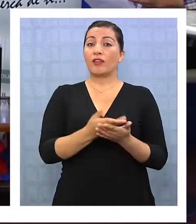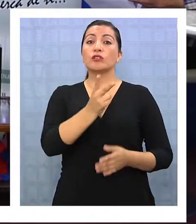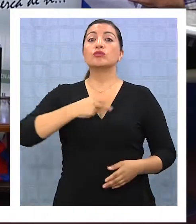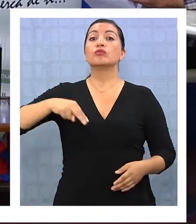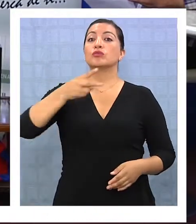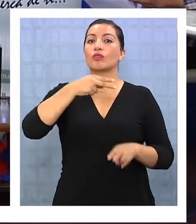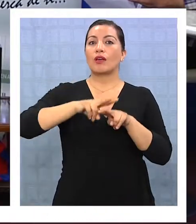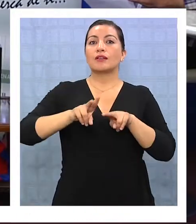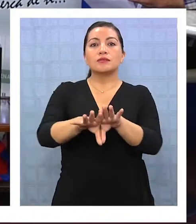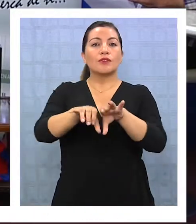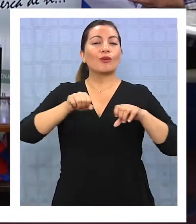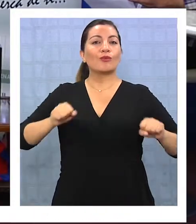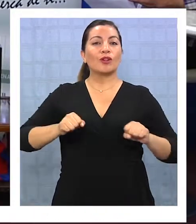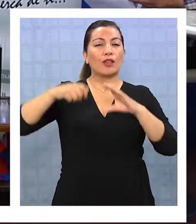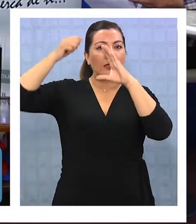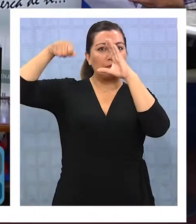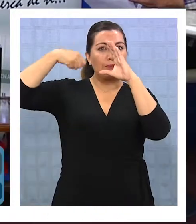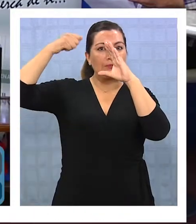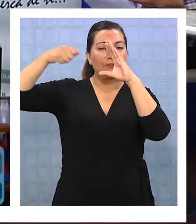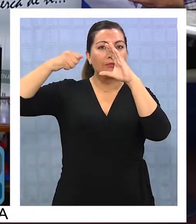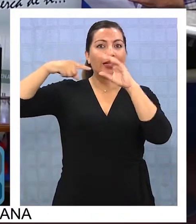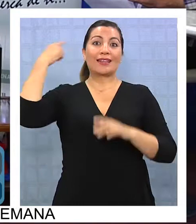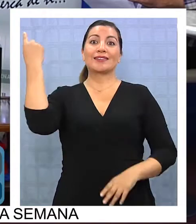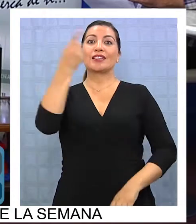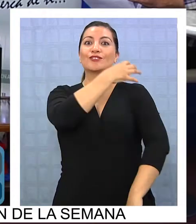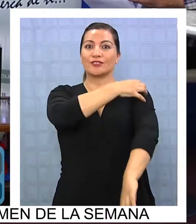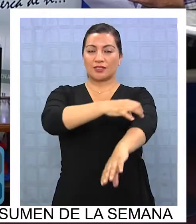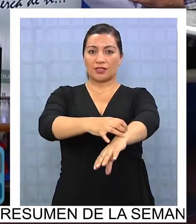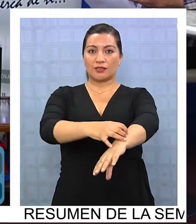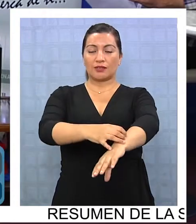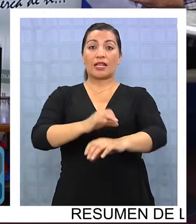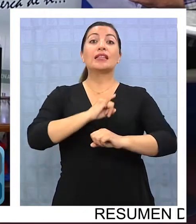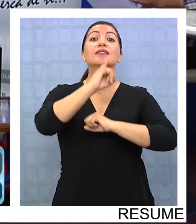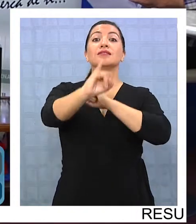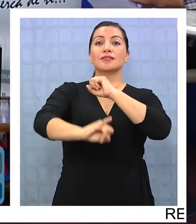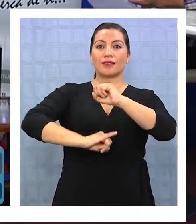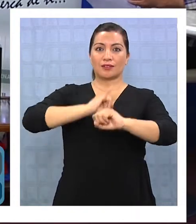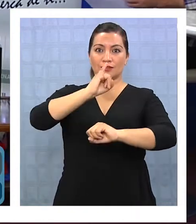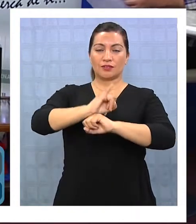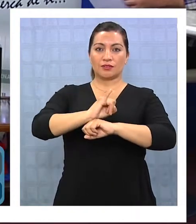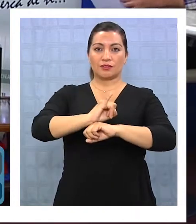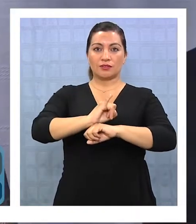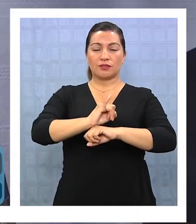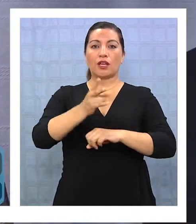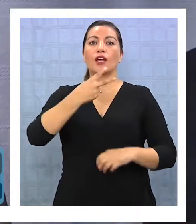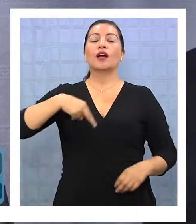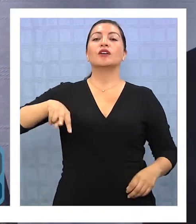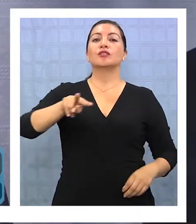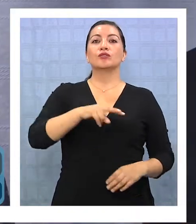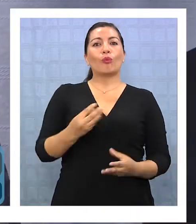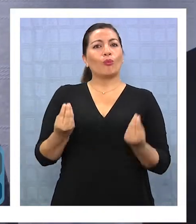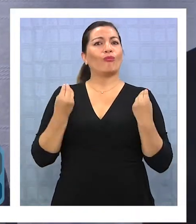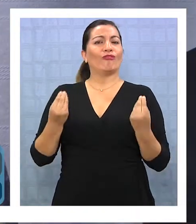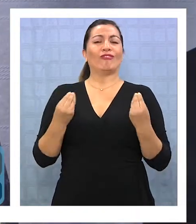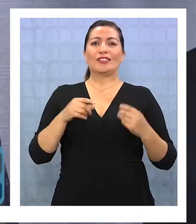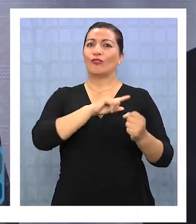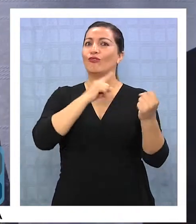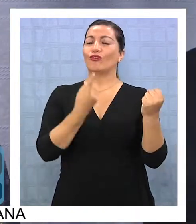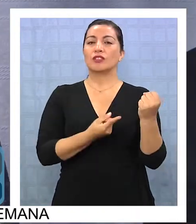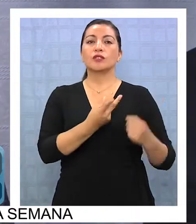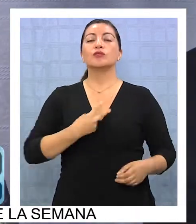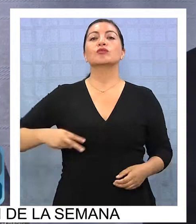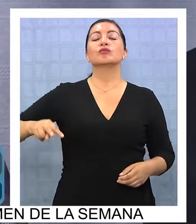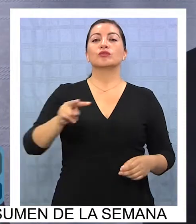primera vez que hacemos estos convenios para transmitir un evento importante a nivel nacional, internacional, pero que nos llega a nosotros muy fuerte,